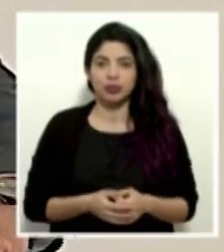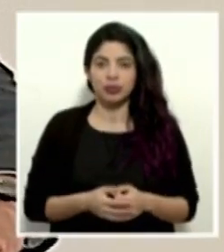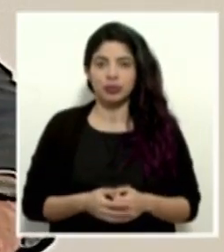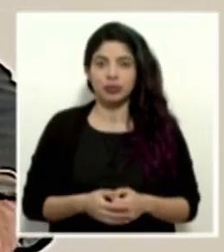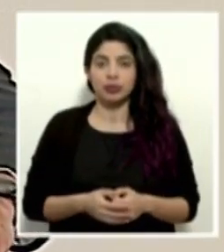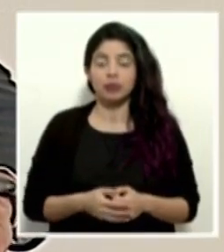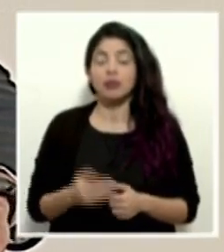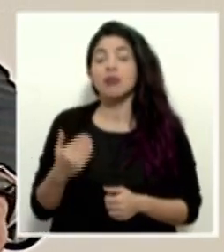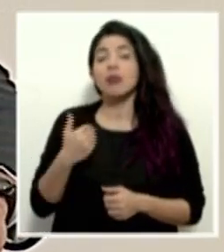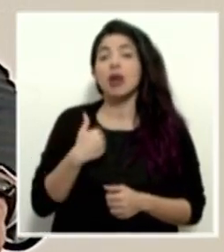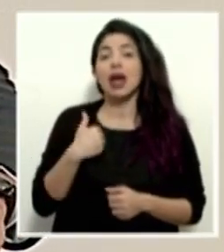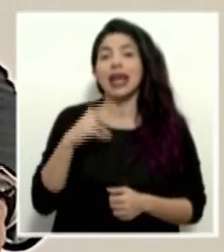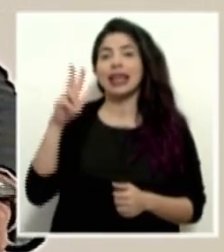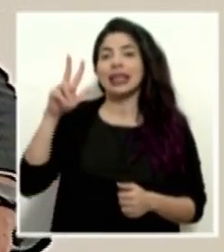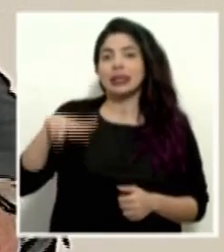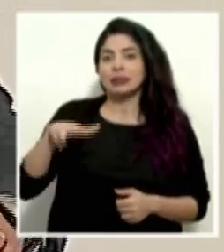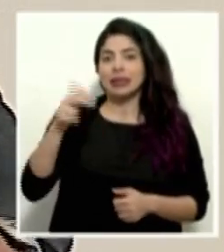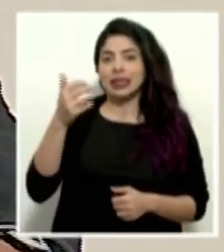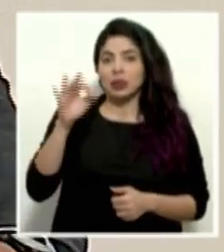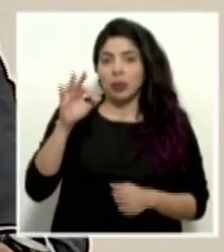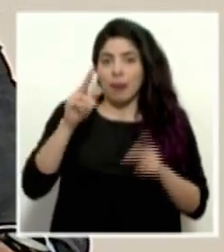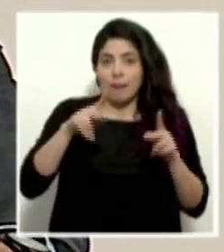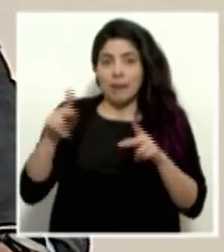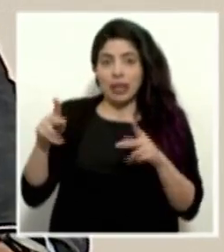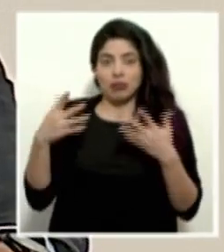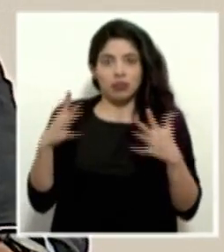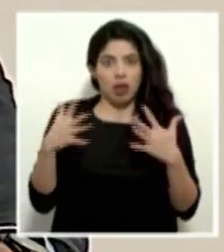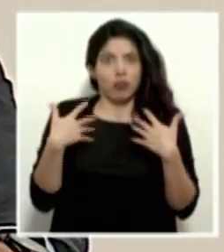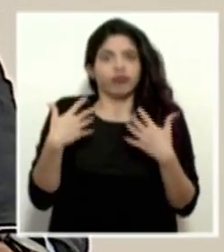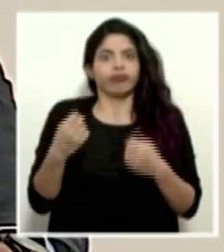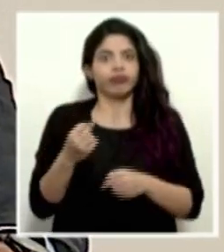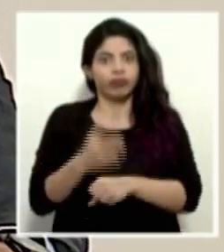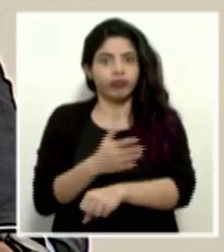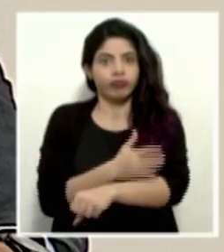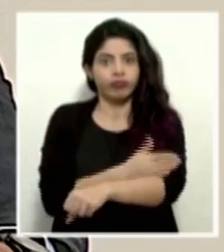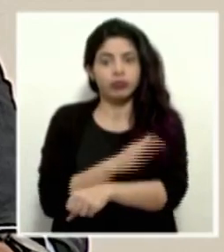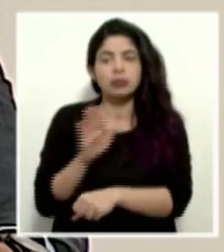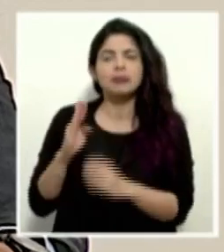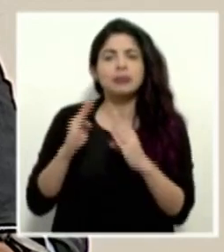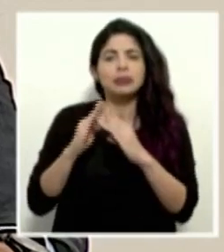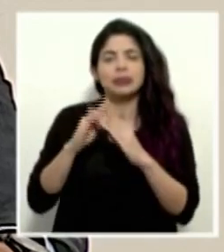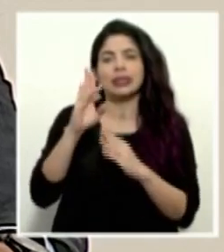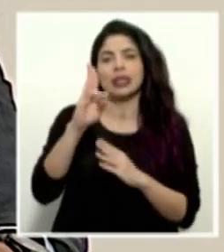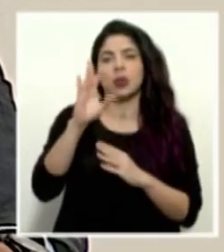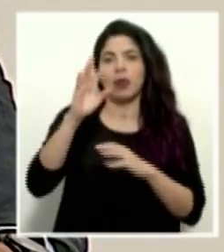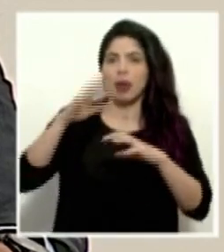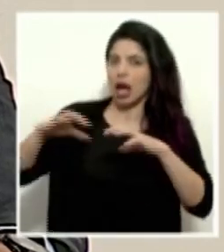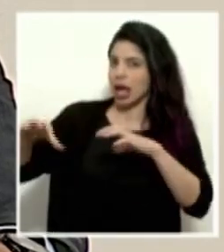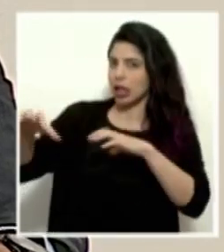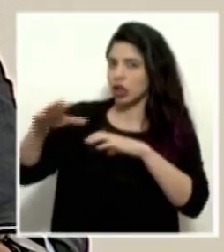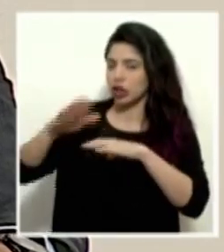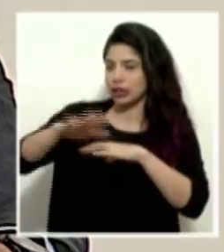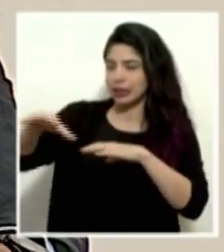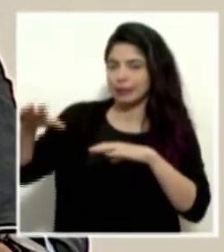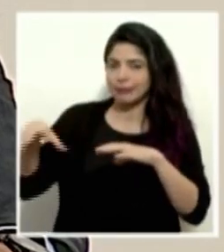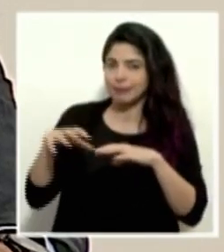Se registran 3.019 personas recuperadas que están distribuidas en 79 cantones.